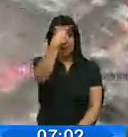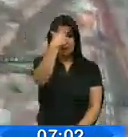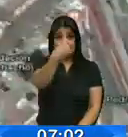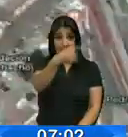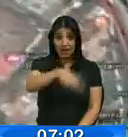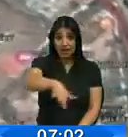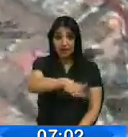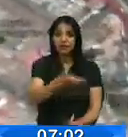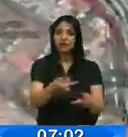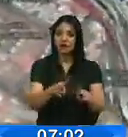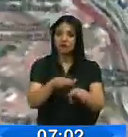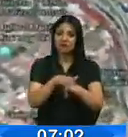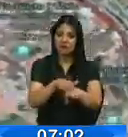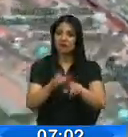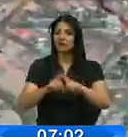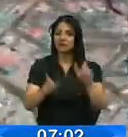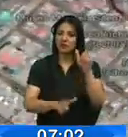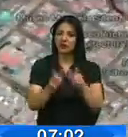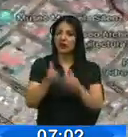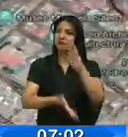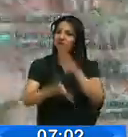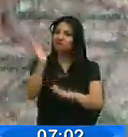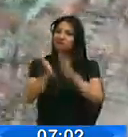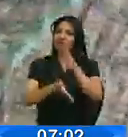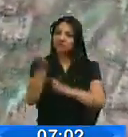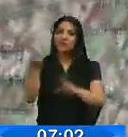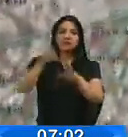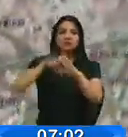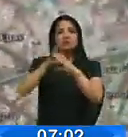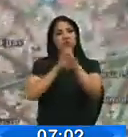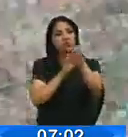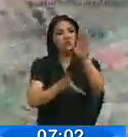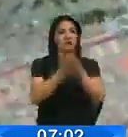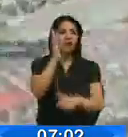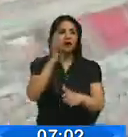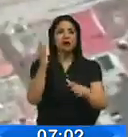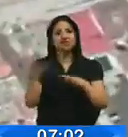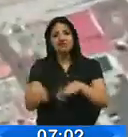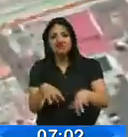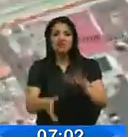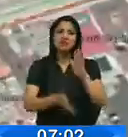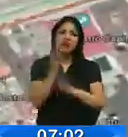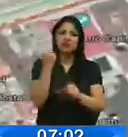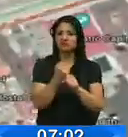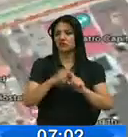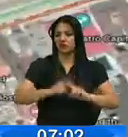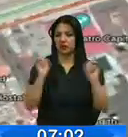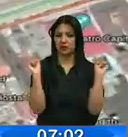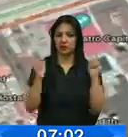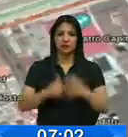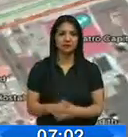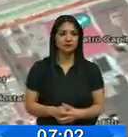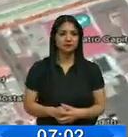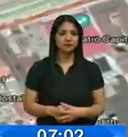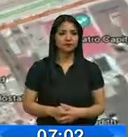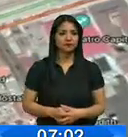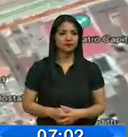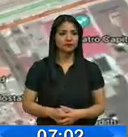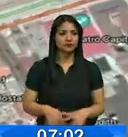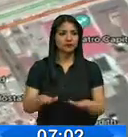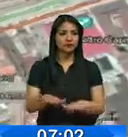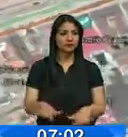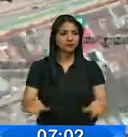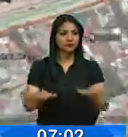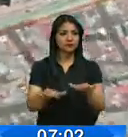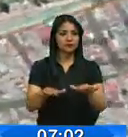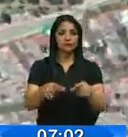congestión, obviamente, y hay mucha gente que está yendo a sus respectivas labores. Si nos dirigimos un poquito más acá, estamos viendo